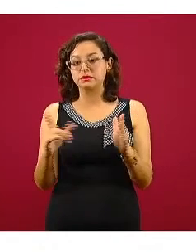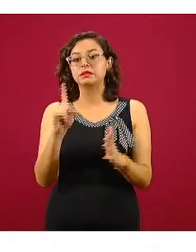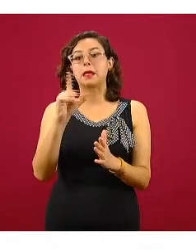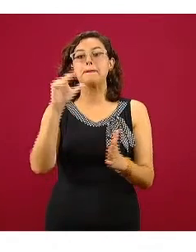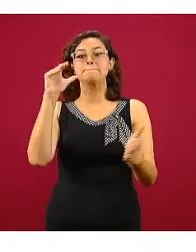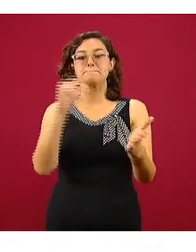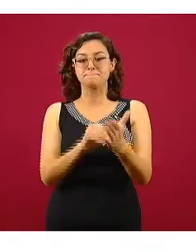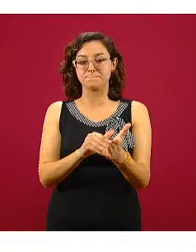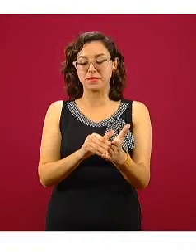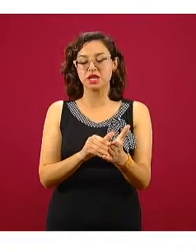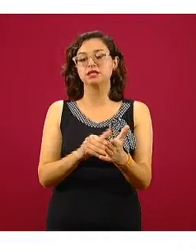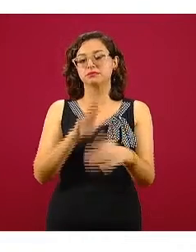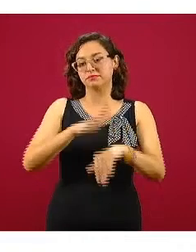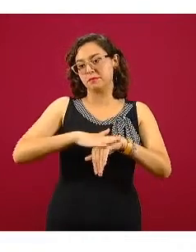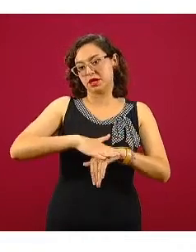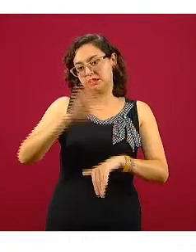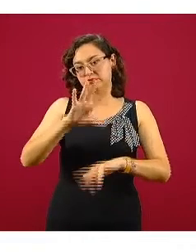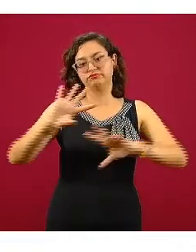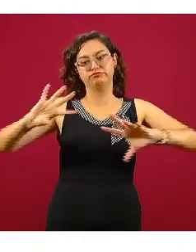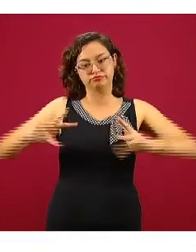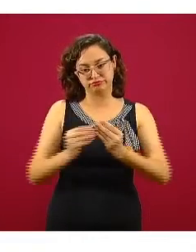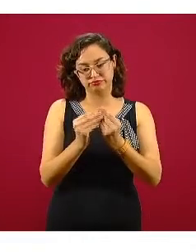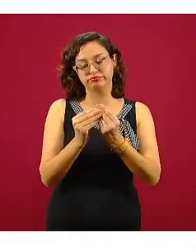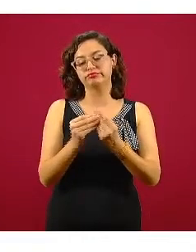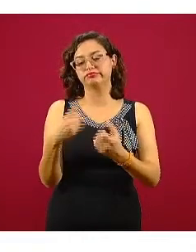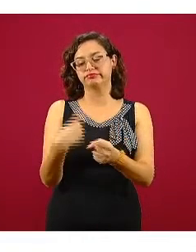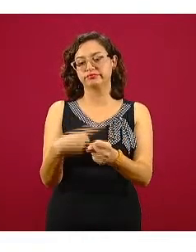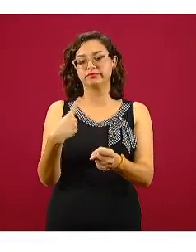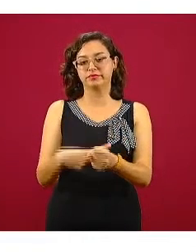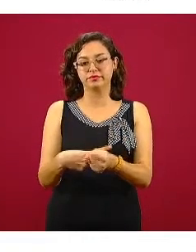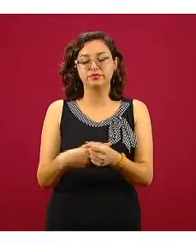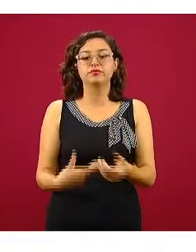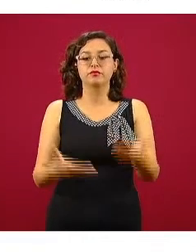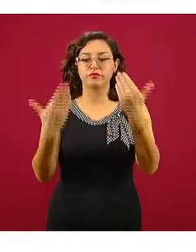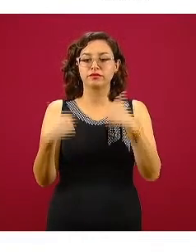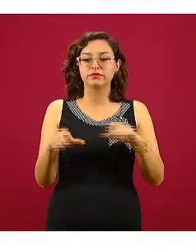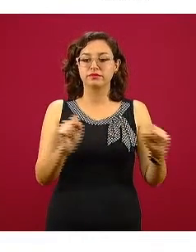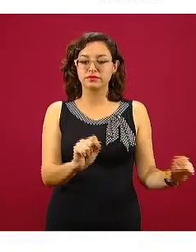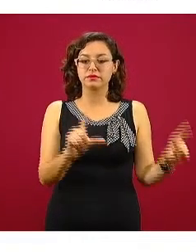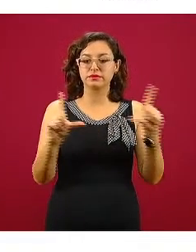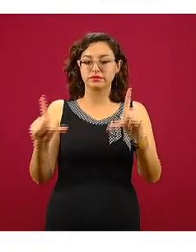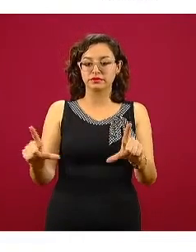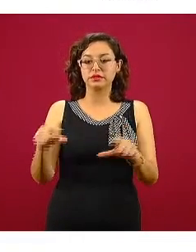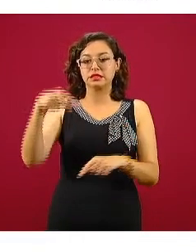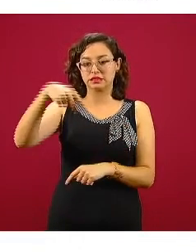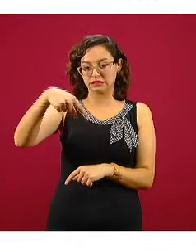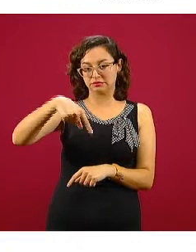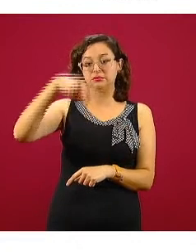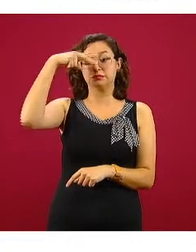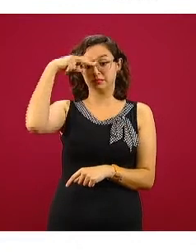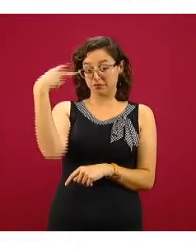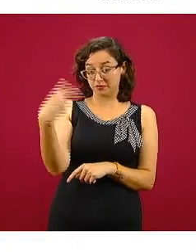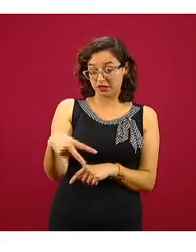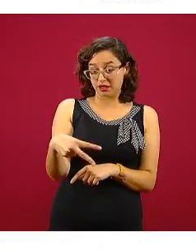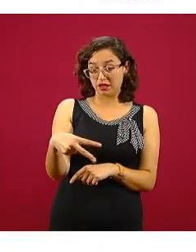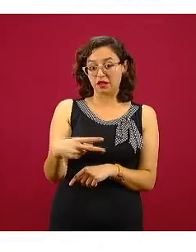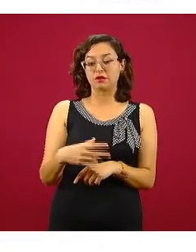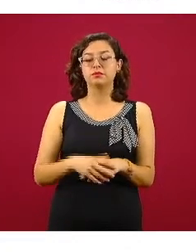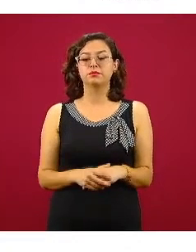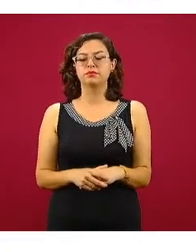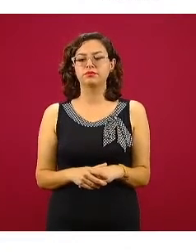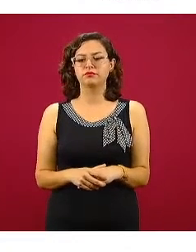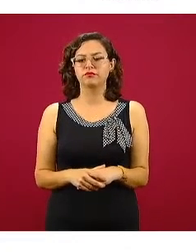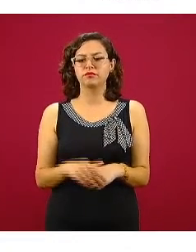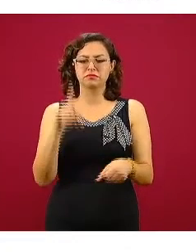conteo de carga acumulada. En la siguiente diapositiva vamos a ver la epidemia activa en México, aquí sí los colores no son